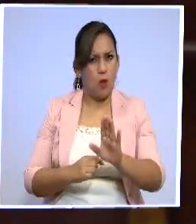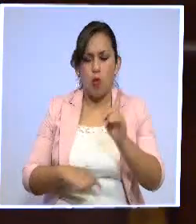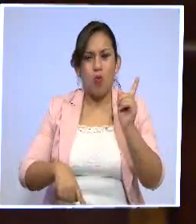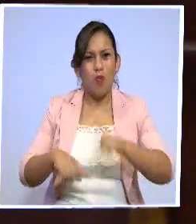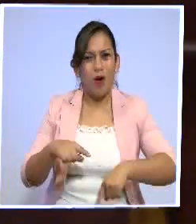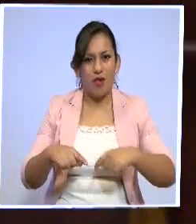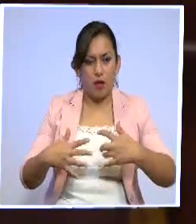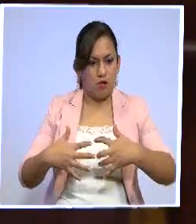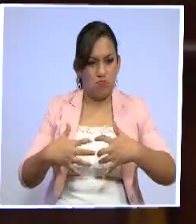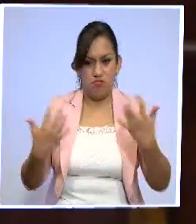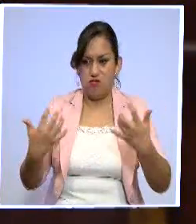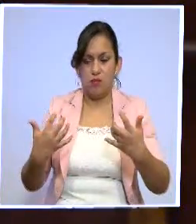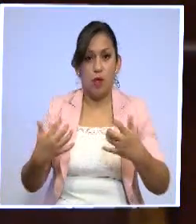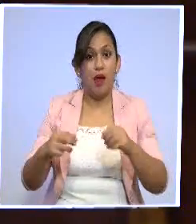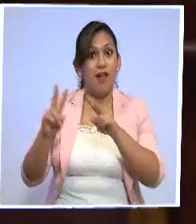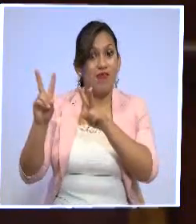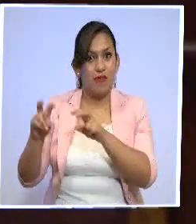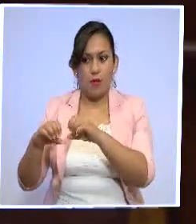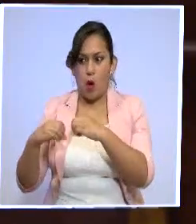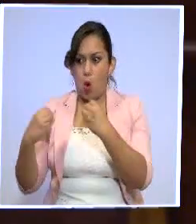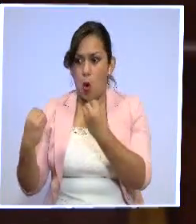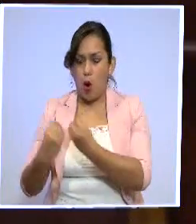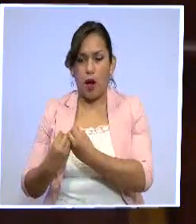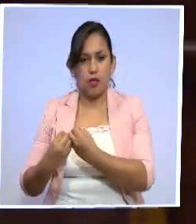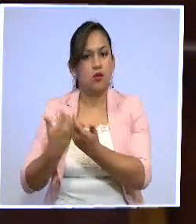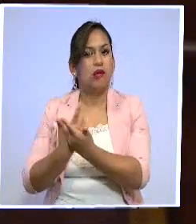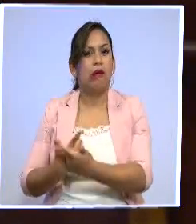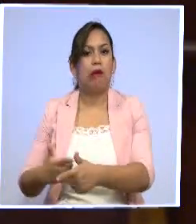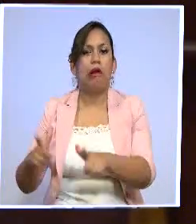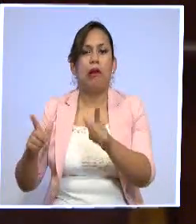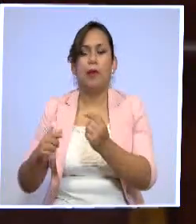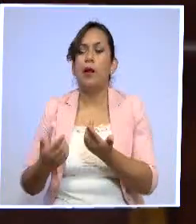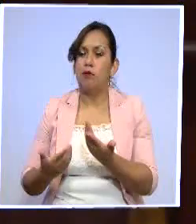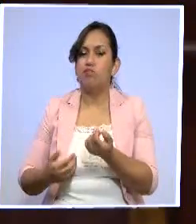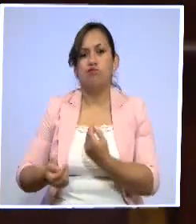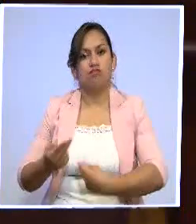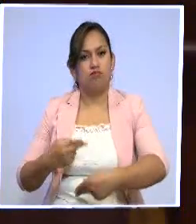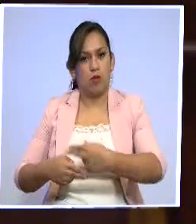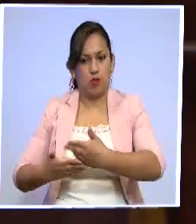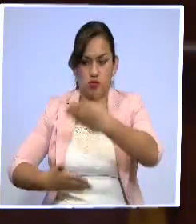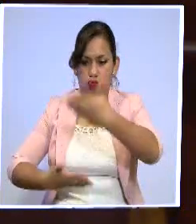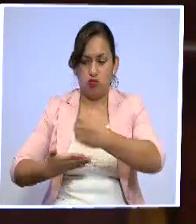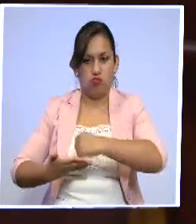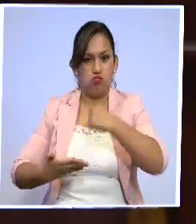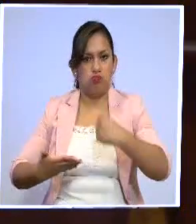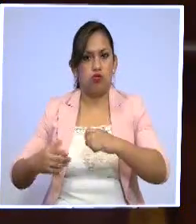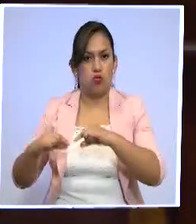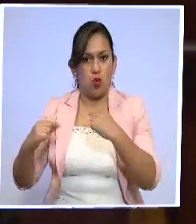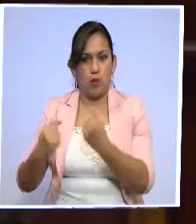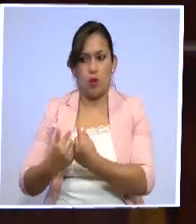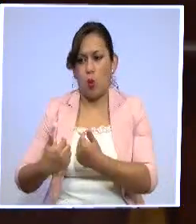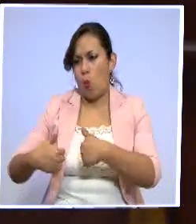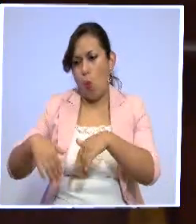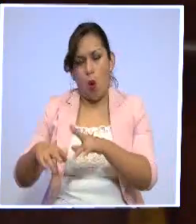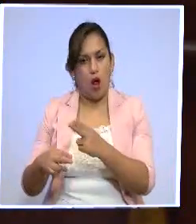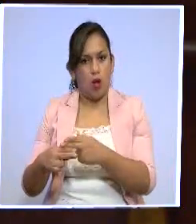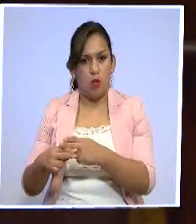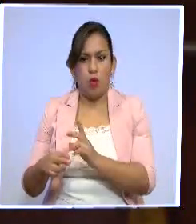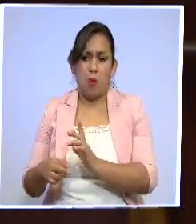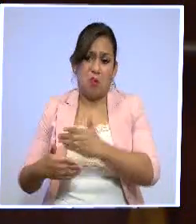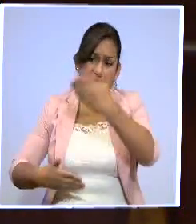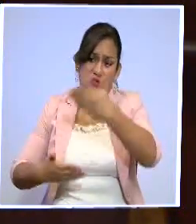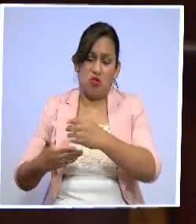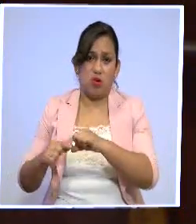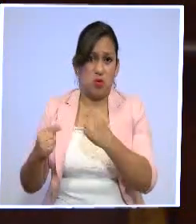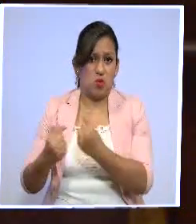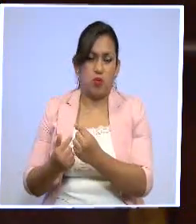el tema de la organización y la libertad para la negociación colectiva, cualquiera que sea su nombre, si no será contrato colectivo, bueno